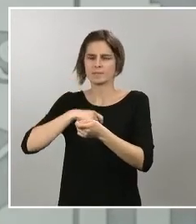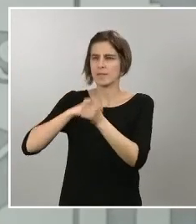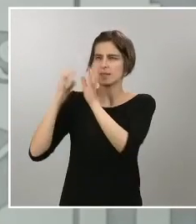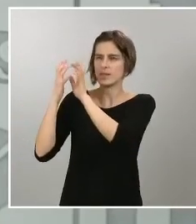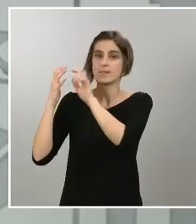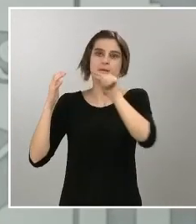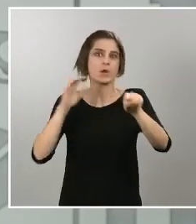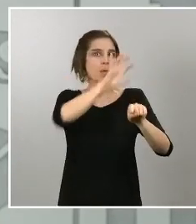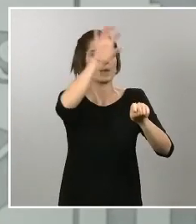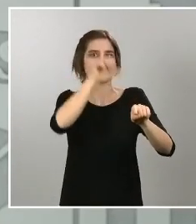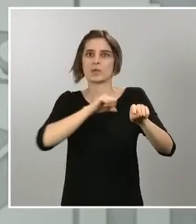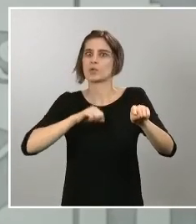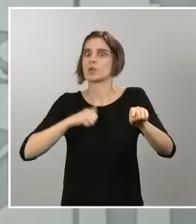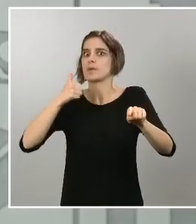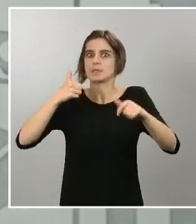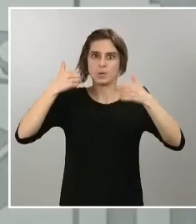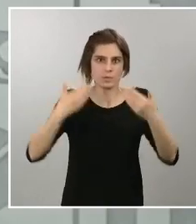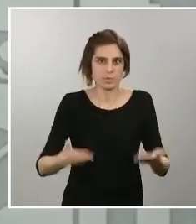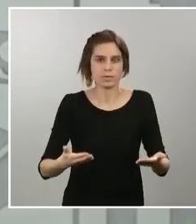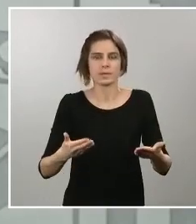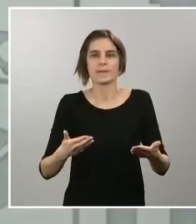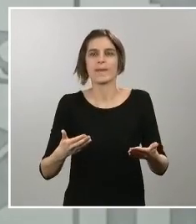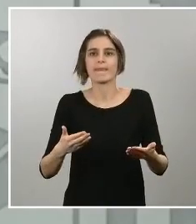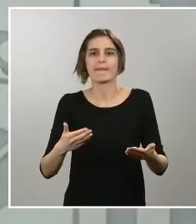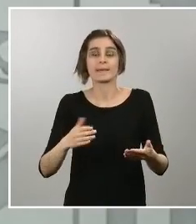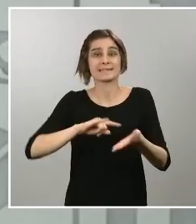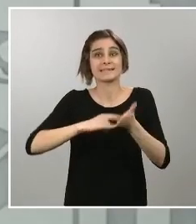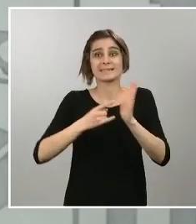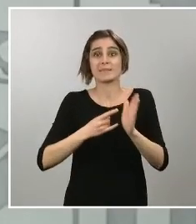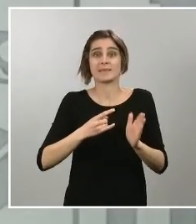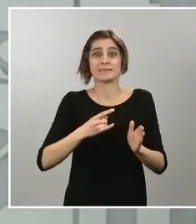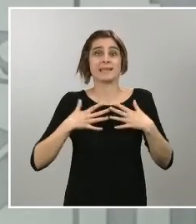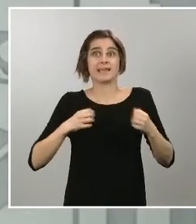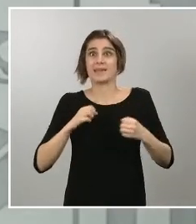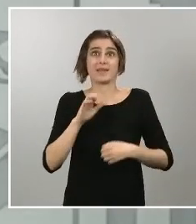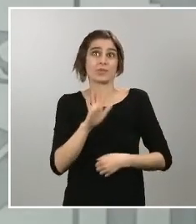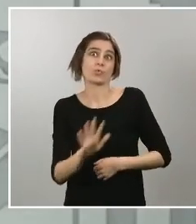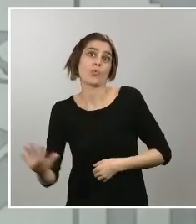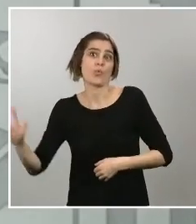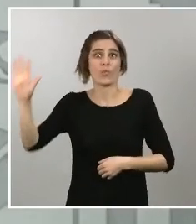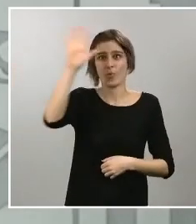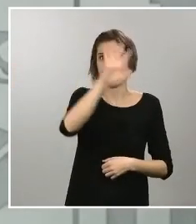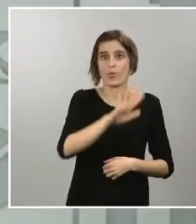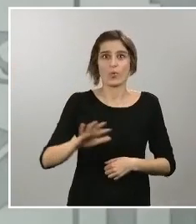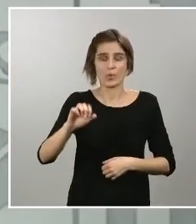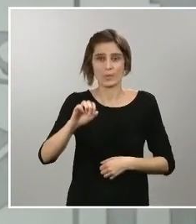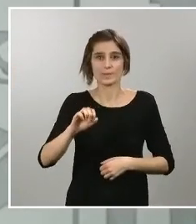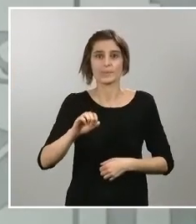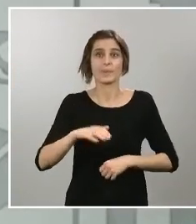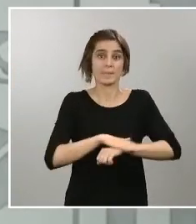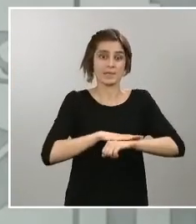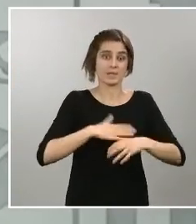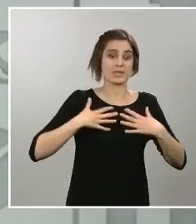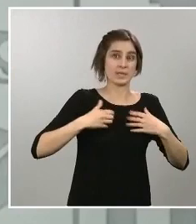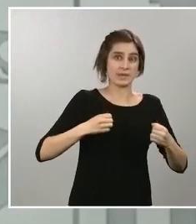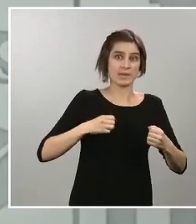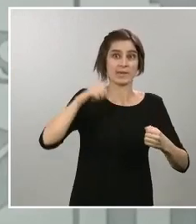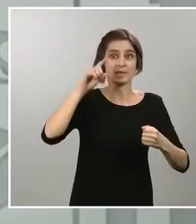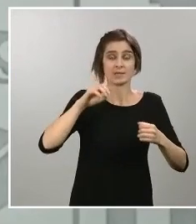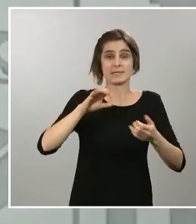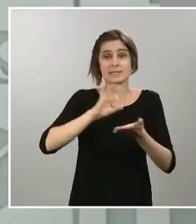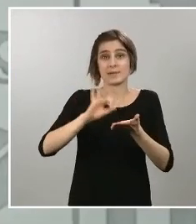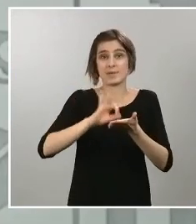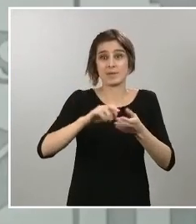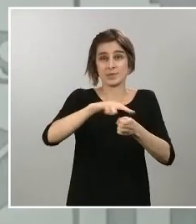sentido, es un todo. El Ministerio de Sanidad, junto con los servicios regionales de salud, tiene que trabajar de forma